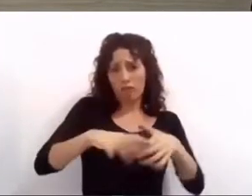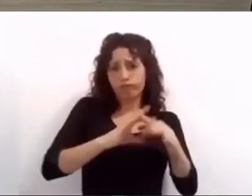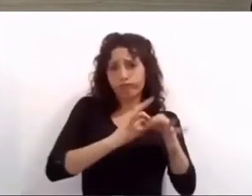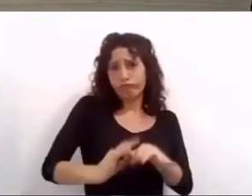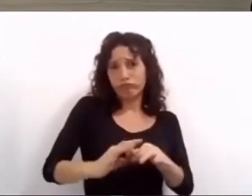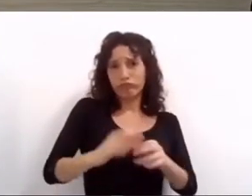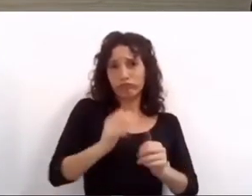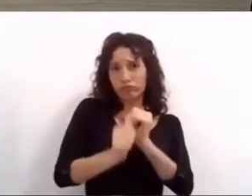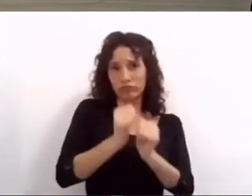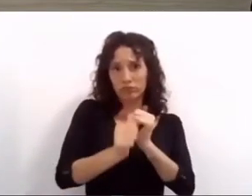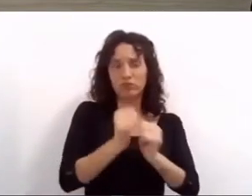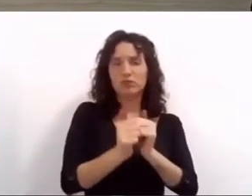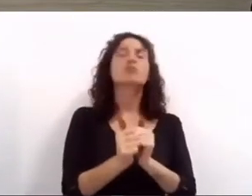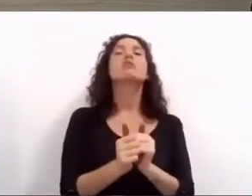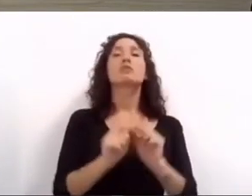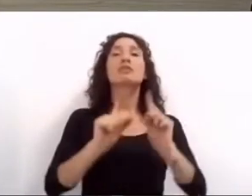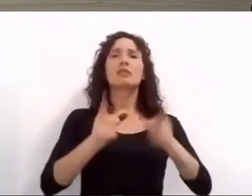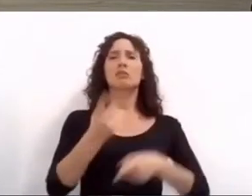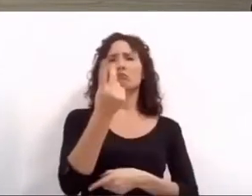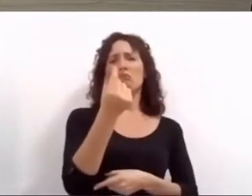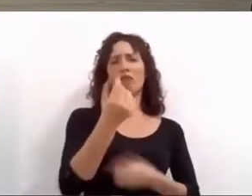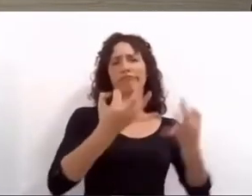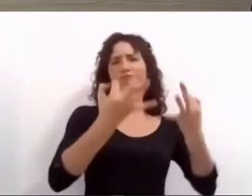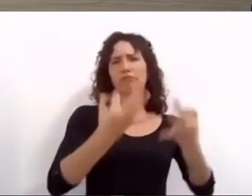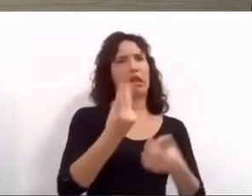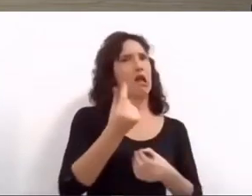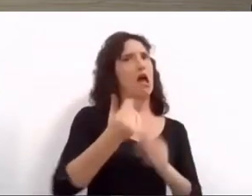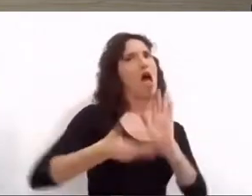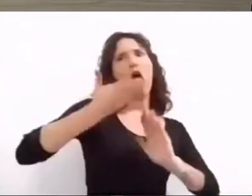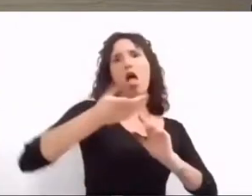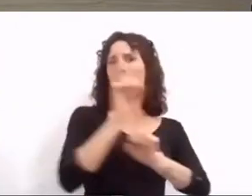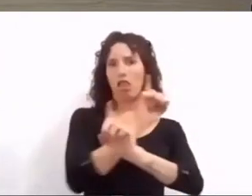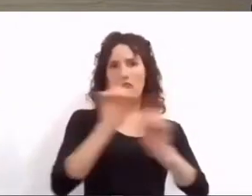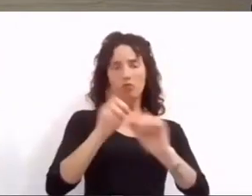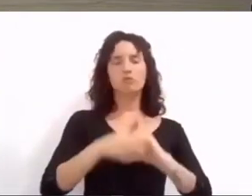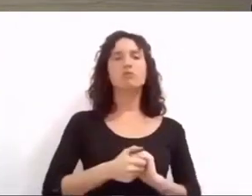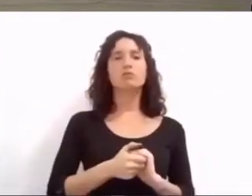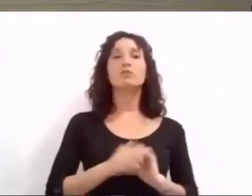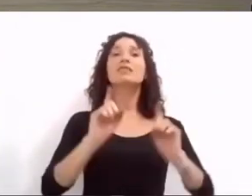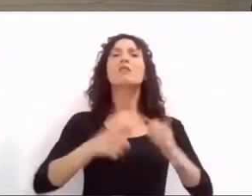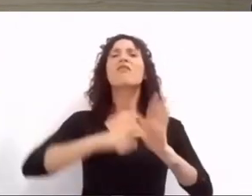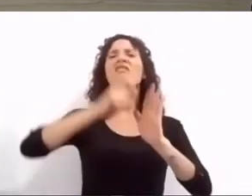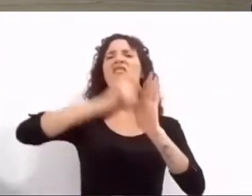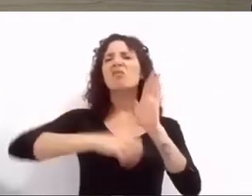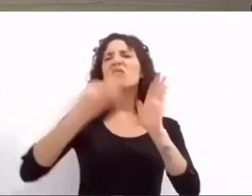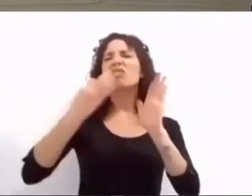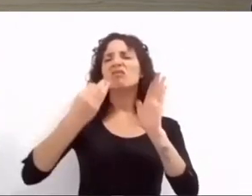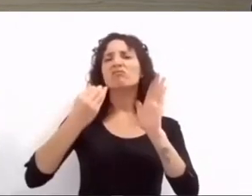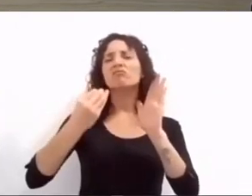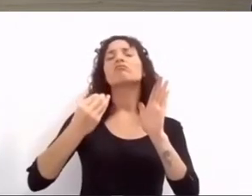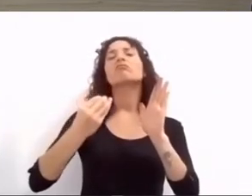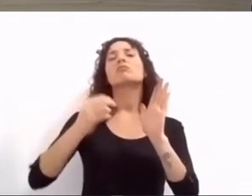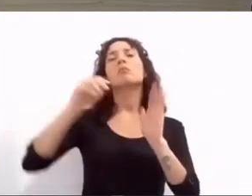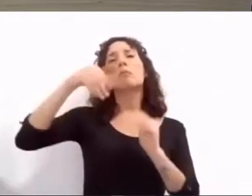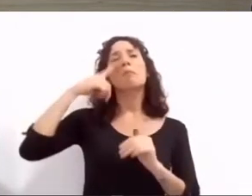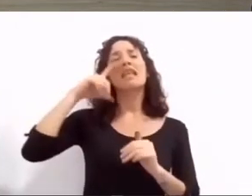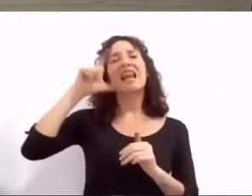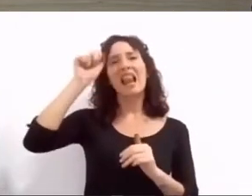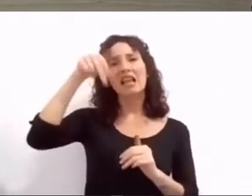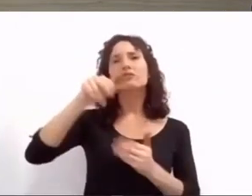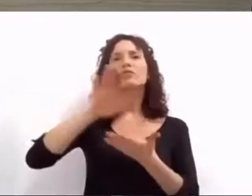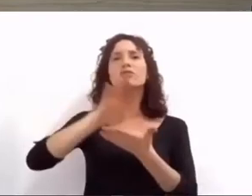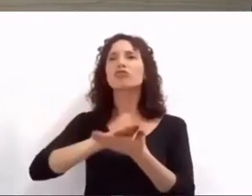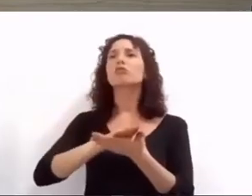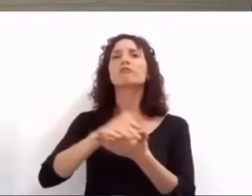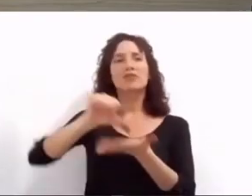innovador y sostenible firmamos recientemente el pacto de Milán de política alimentaria urbana realzando el